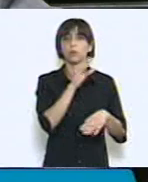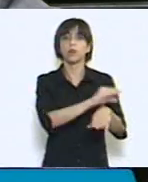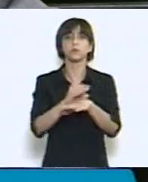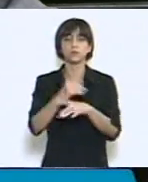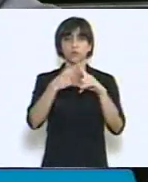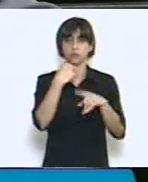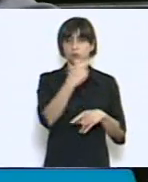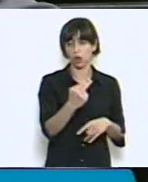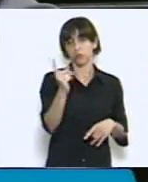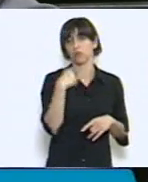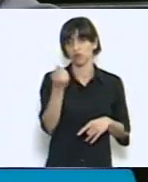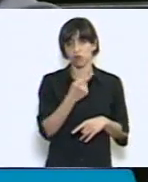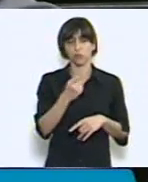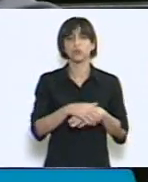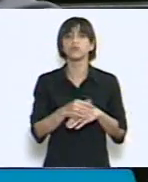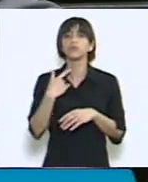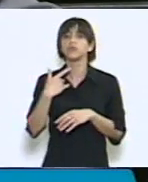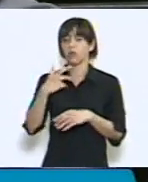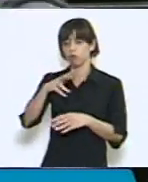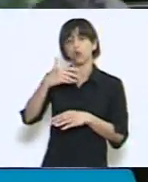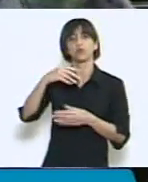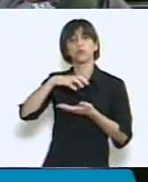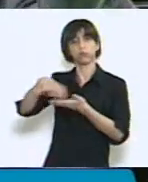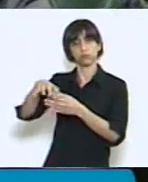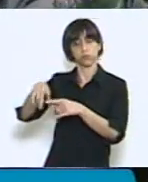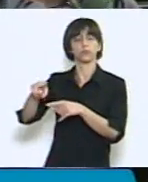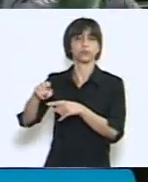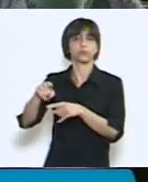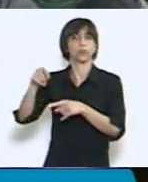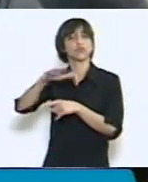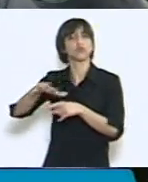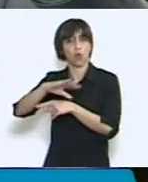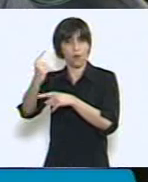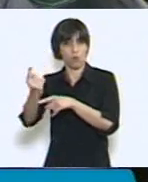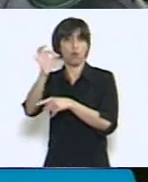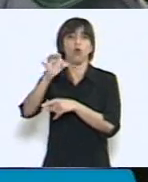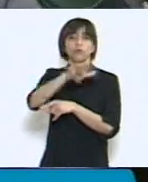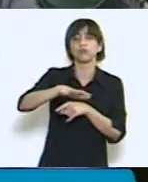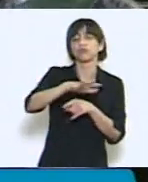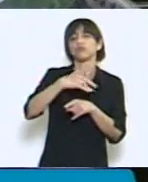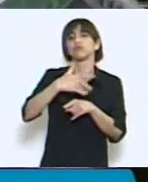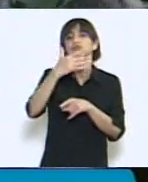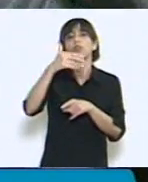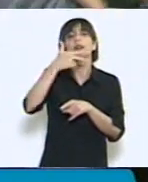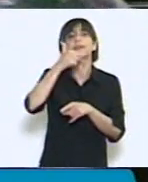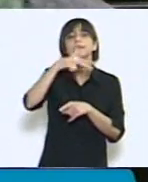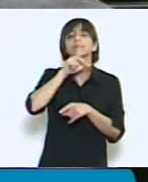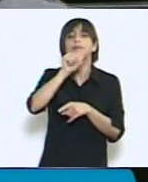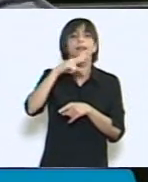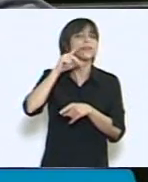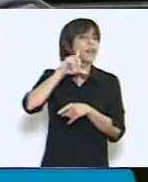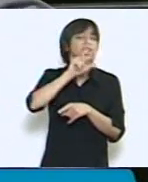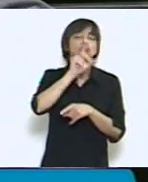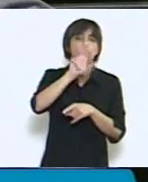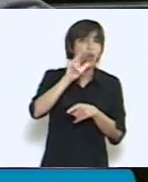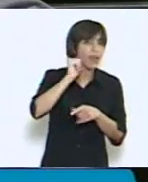nosotros en el departamento Oram, zona 1, el departamento Los Andes, Santa Victoria y General San Martín, excepto los núcleos